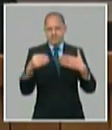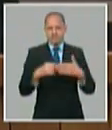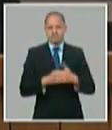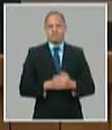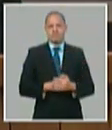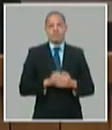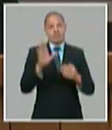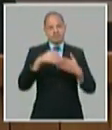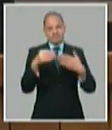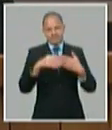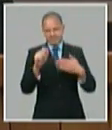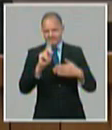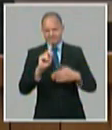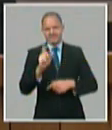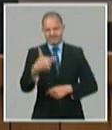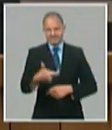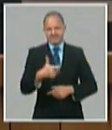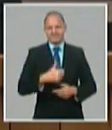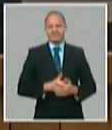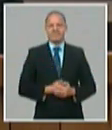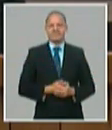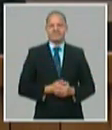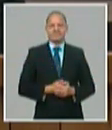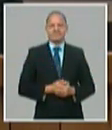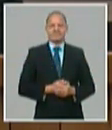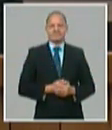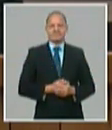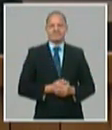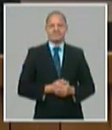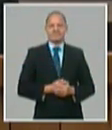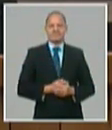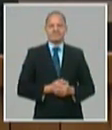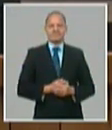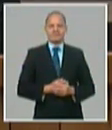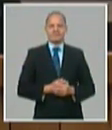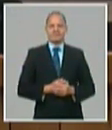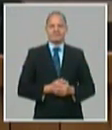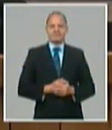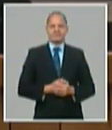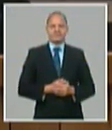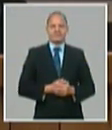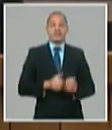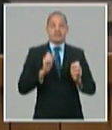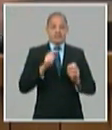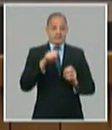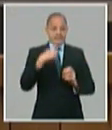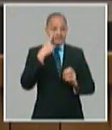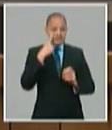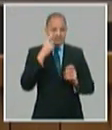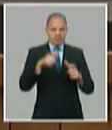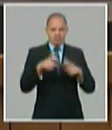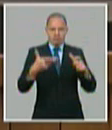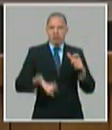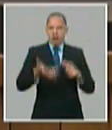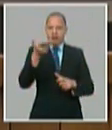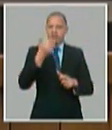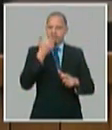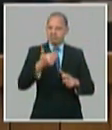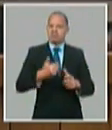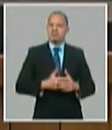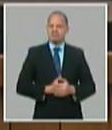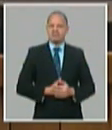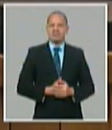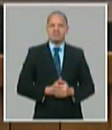eso representaría un crecimiento en el entorno casi de un 10% respecto al 2020 ya el 2020 para esta comparación lo